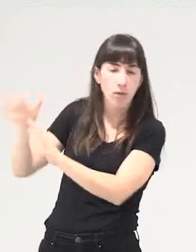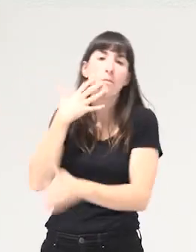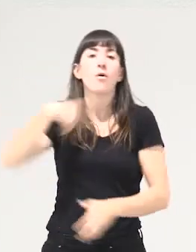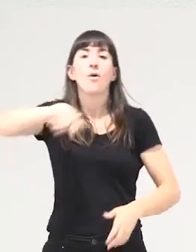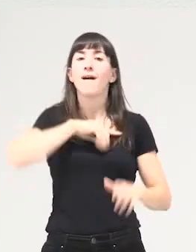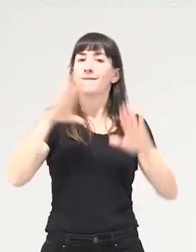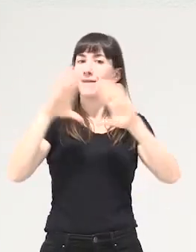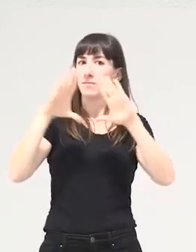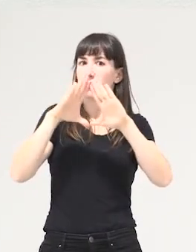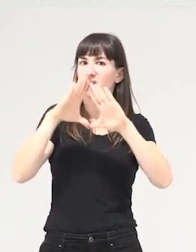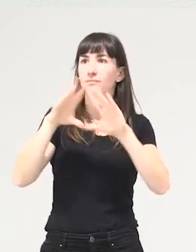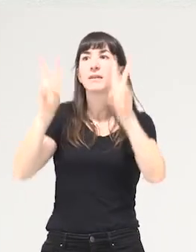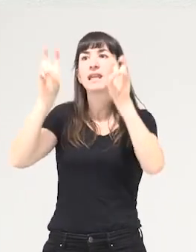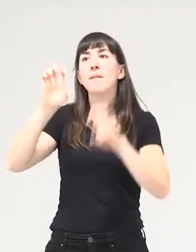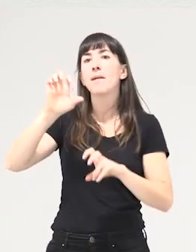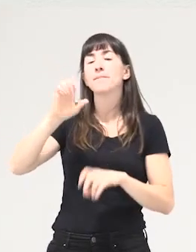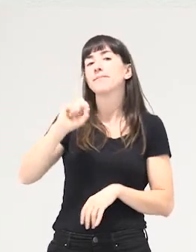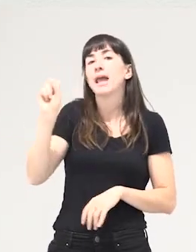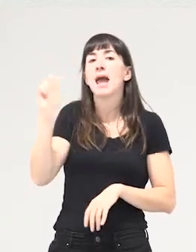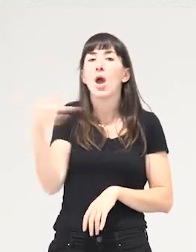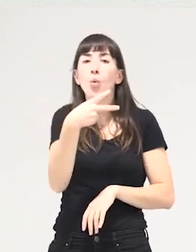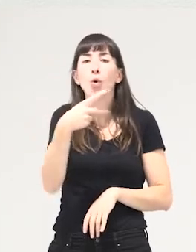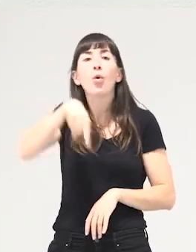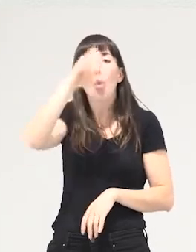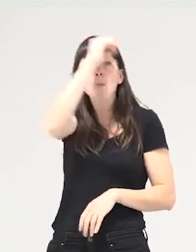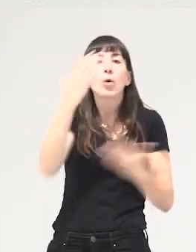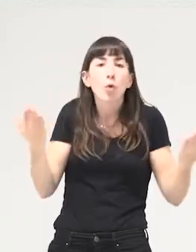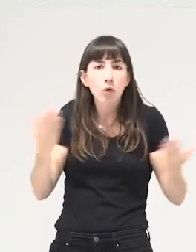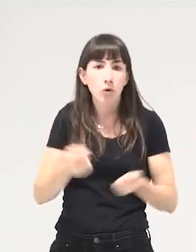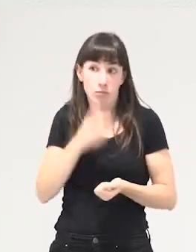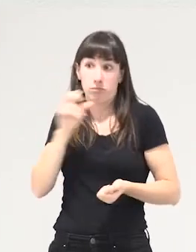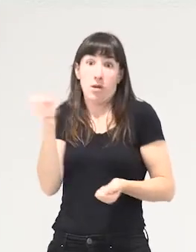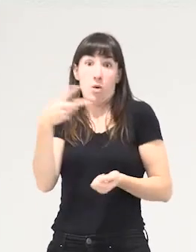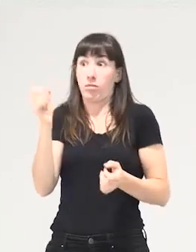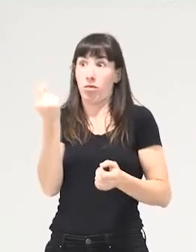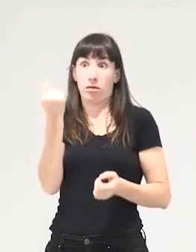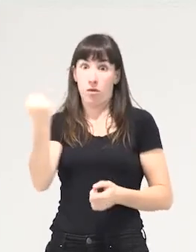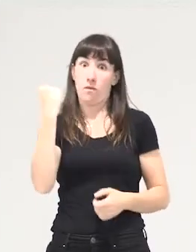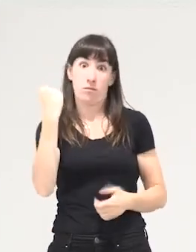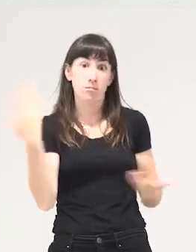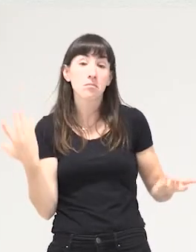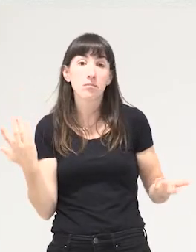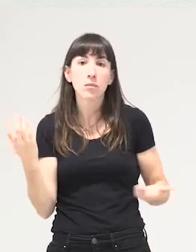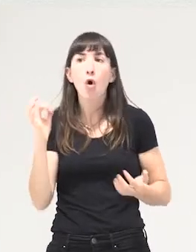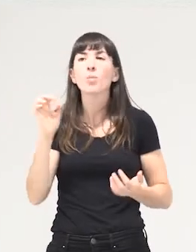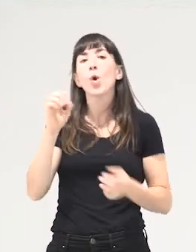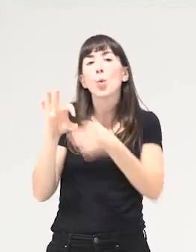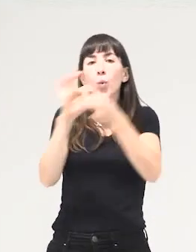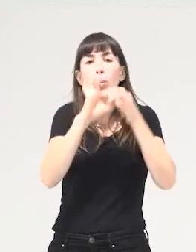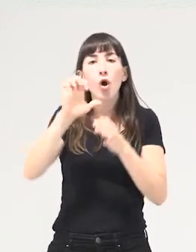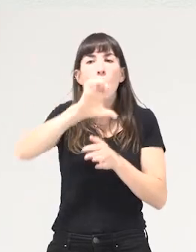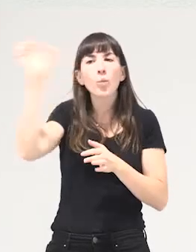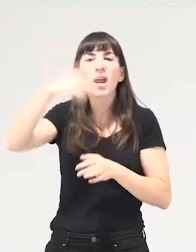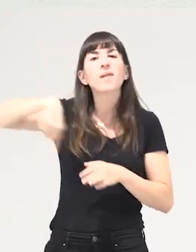una posición sobre el euro sobre el dinero capitalista por excelencia tenemos una posición sobre la unión europea como